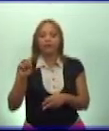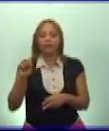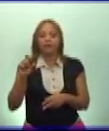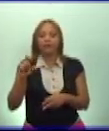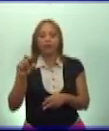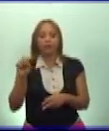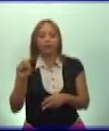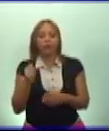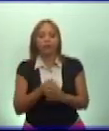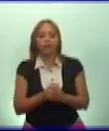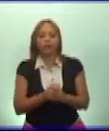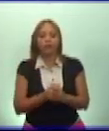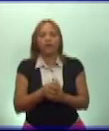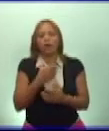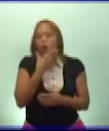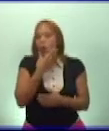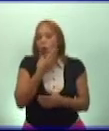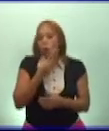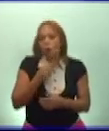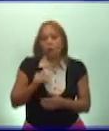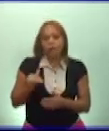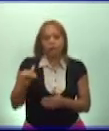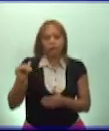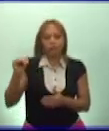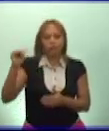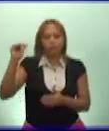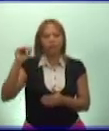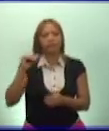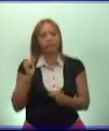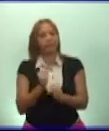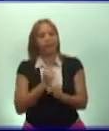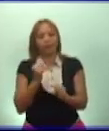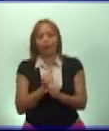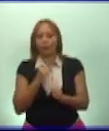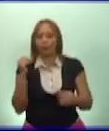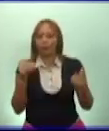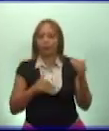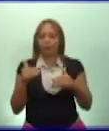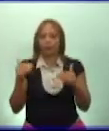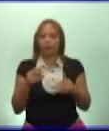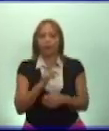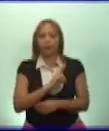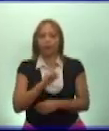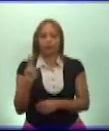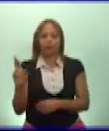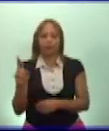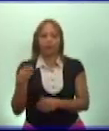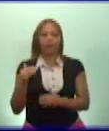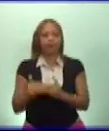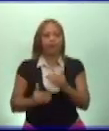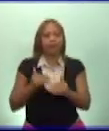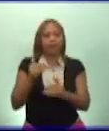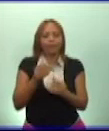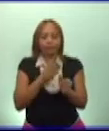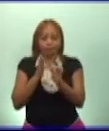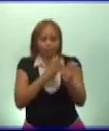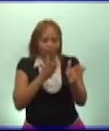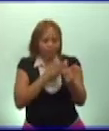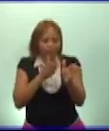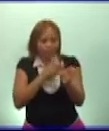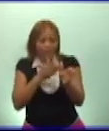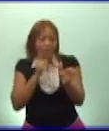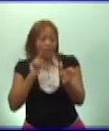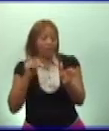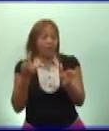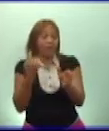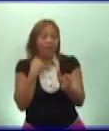juventud desplegó una amplia actividad revolucionaria. Fue constantemente perseguido y años más